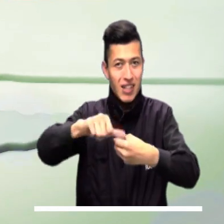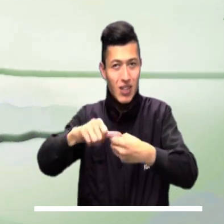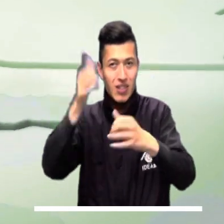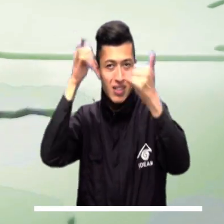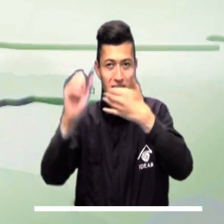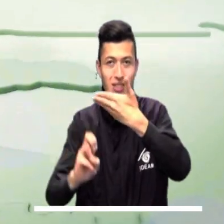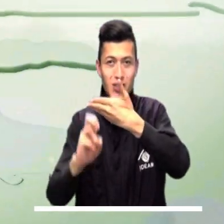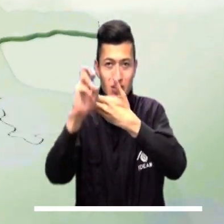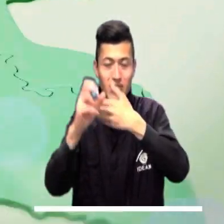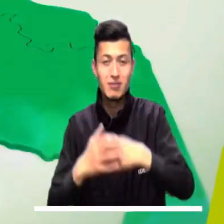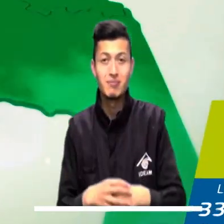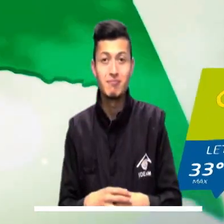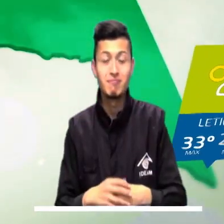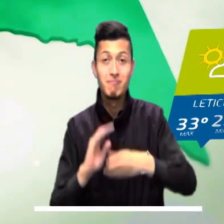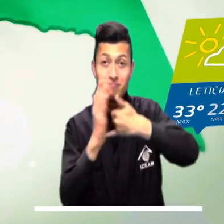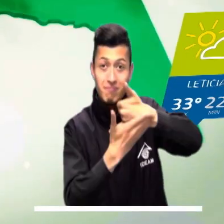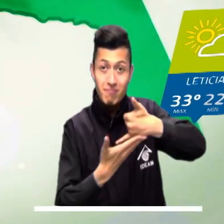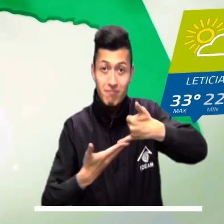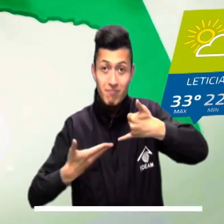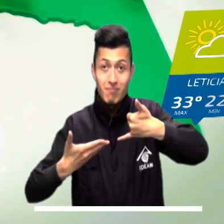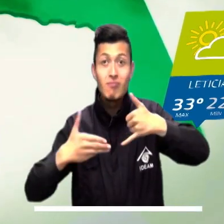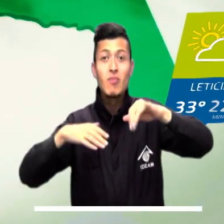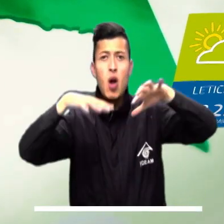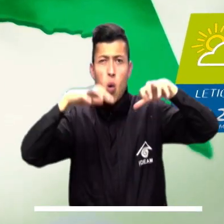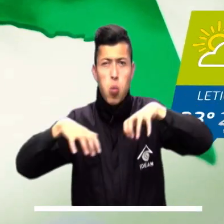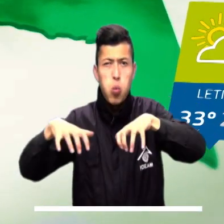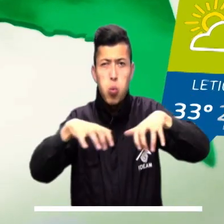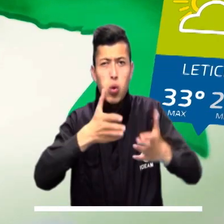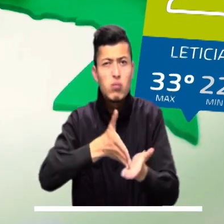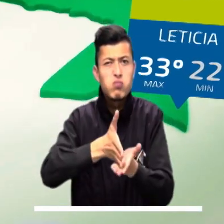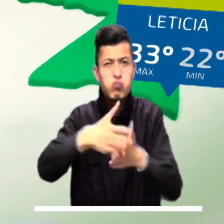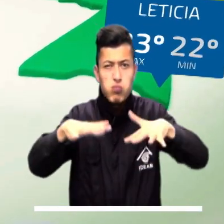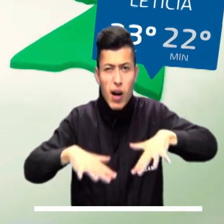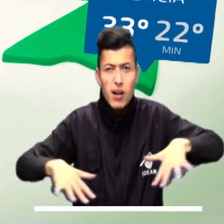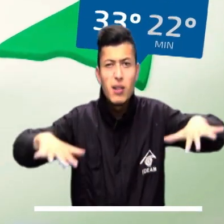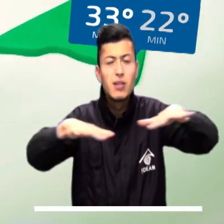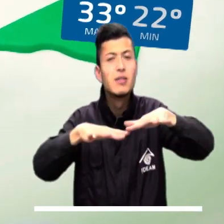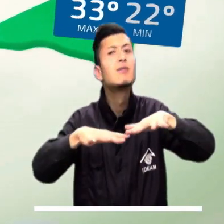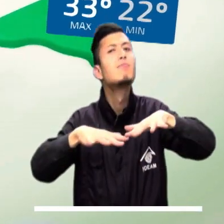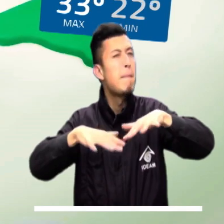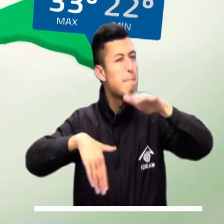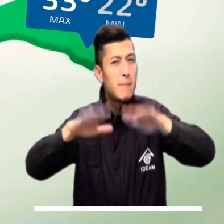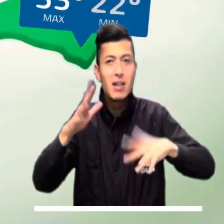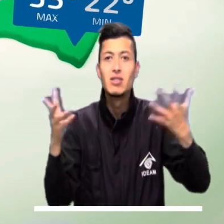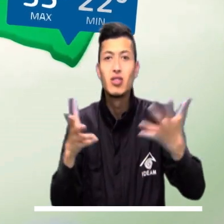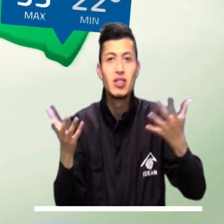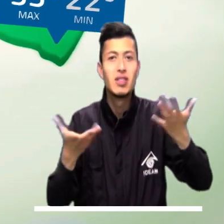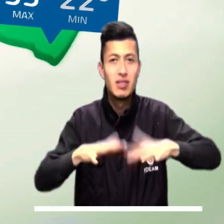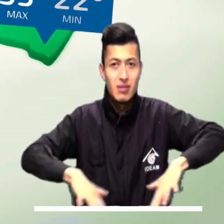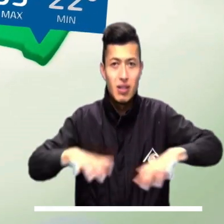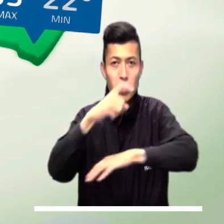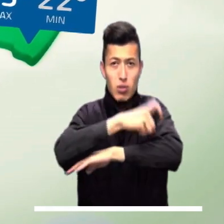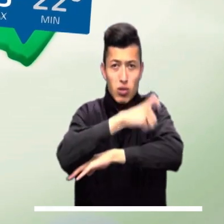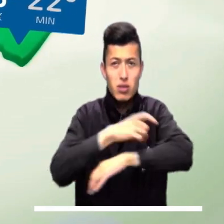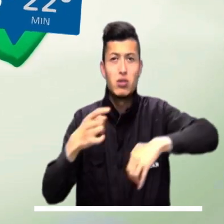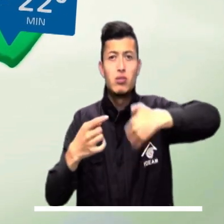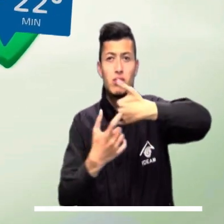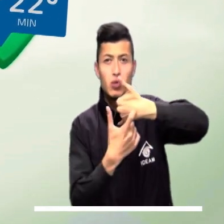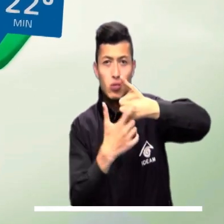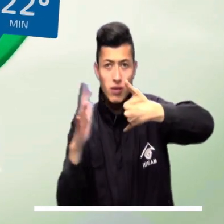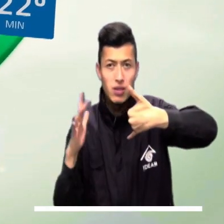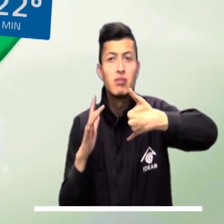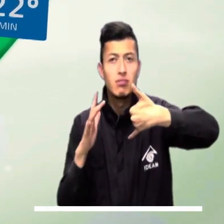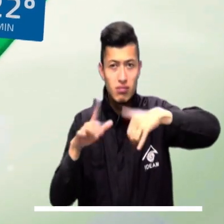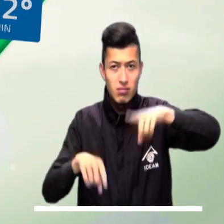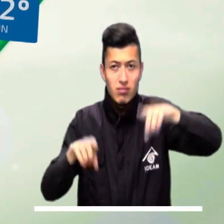Arauca y Piedemonte de Casanare. La Amazonía continuará presentando lluvias constantes sobre diferentes sectores. Las más significativas podrían caer sobre